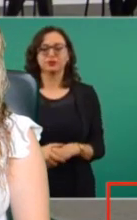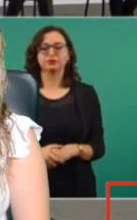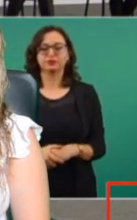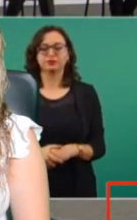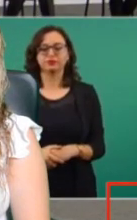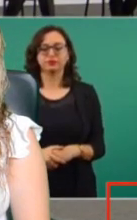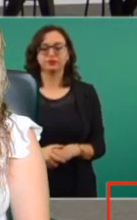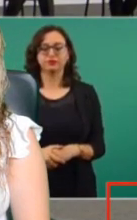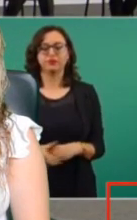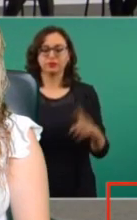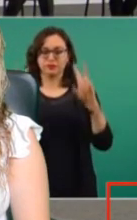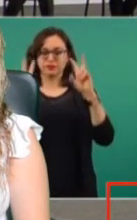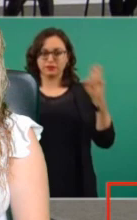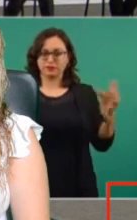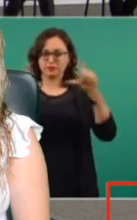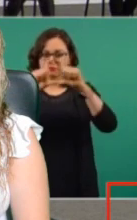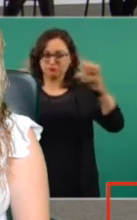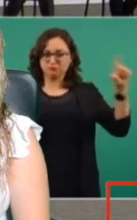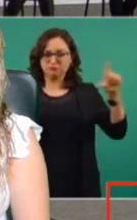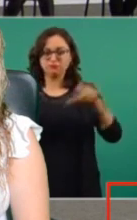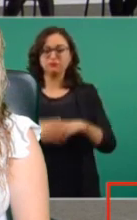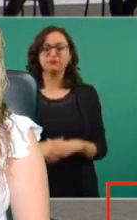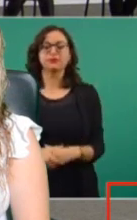de la cabeza, de la nota.